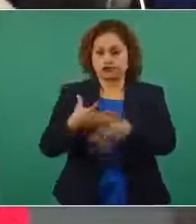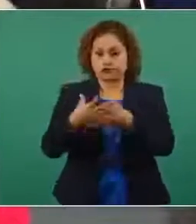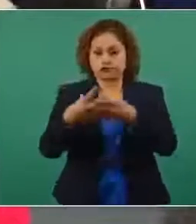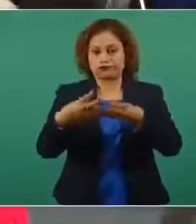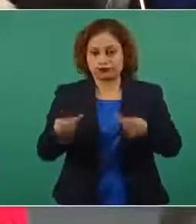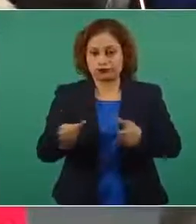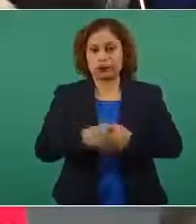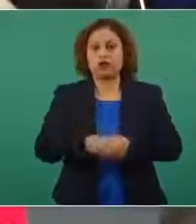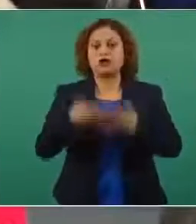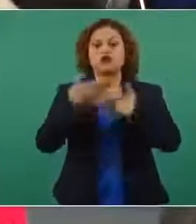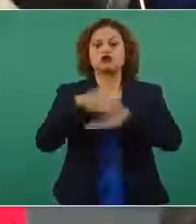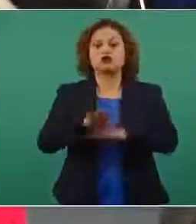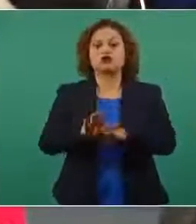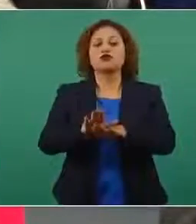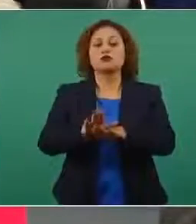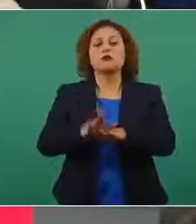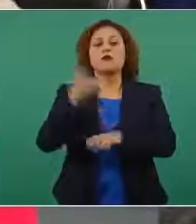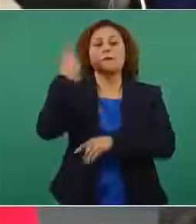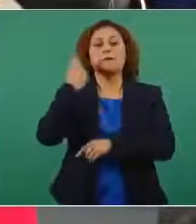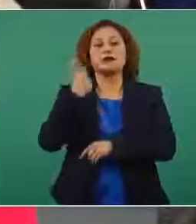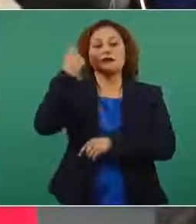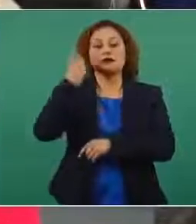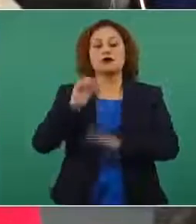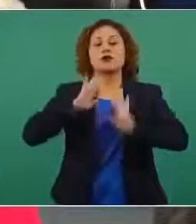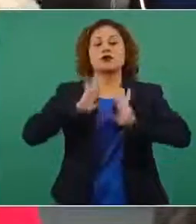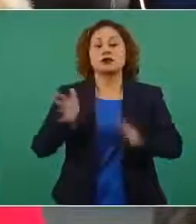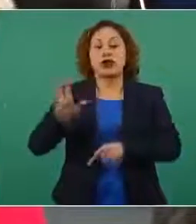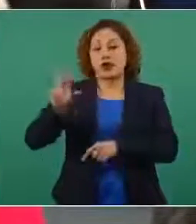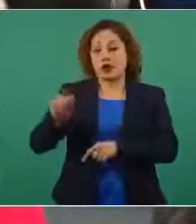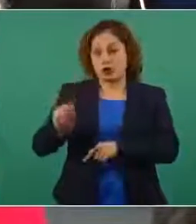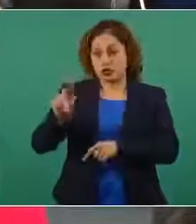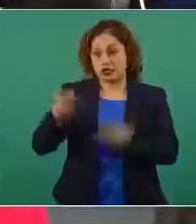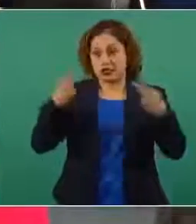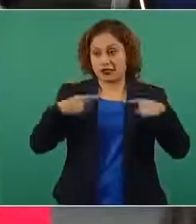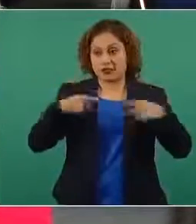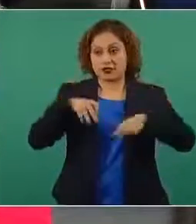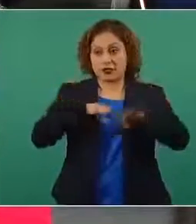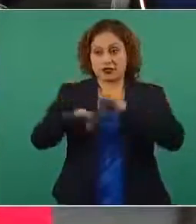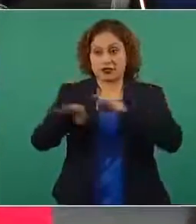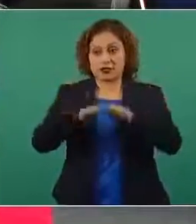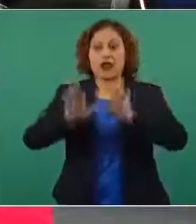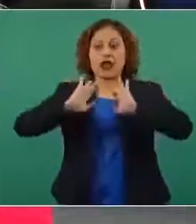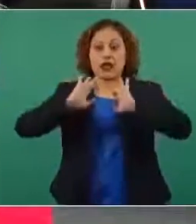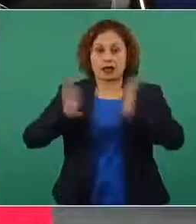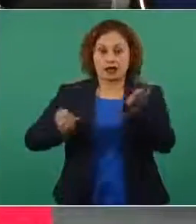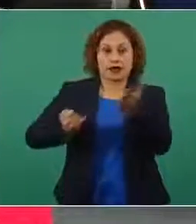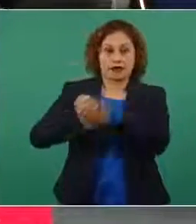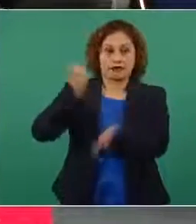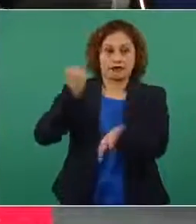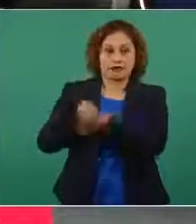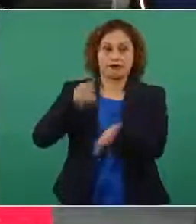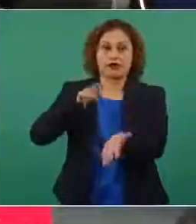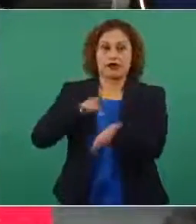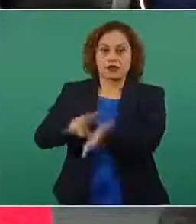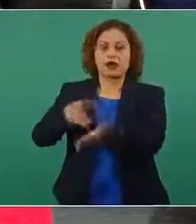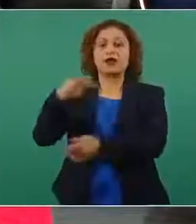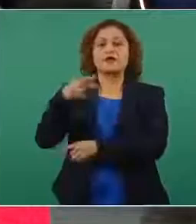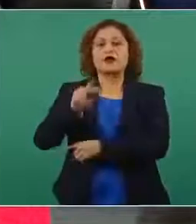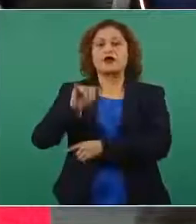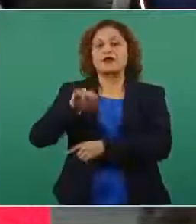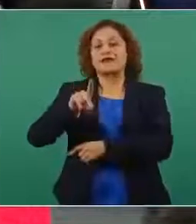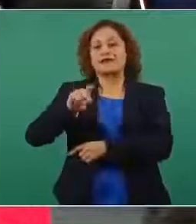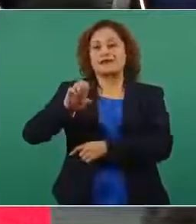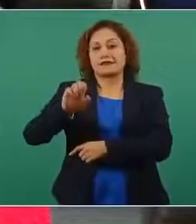hablaban de las pensiones hay 80 trabajadores ya tienen una sentencia favorable y el INDEP no les está pagando